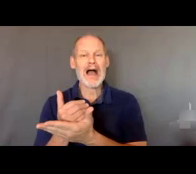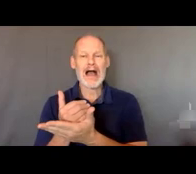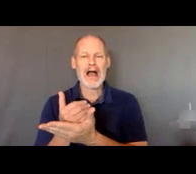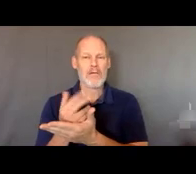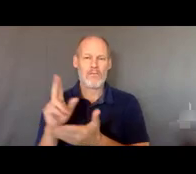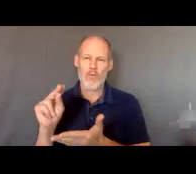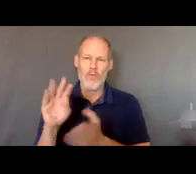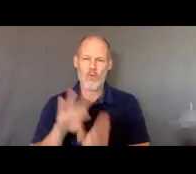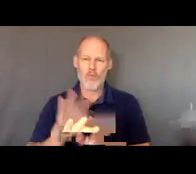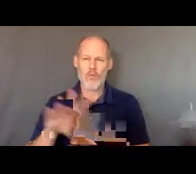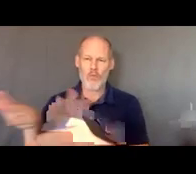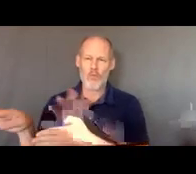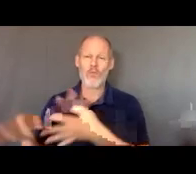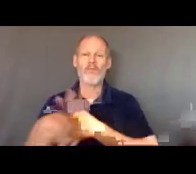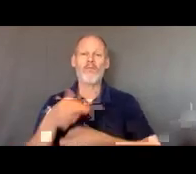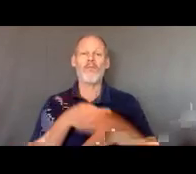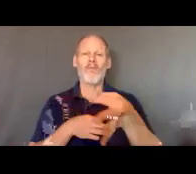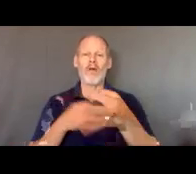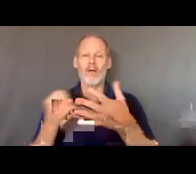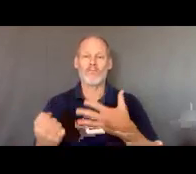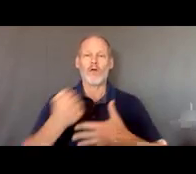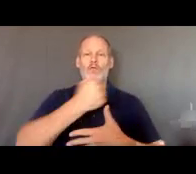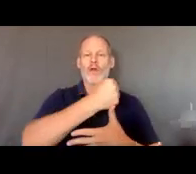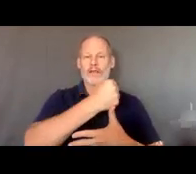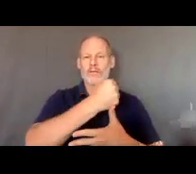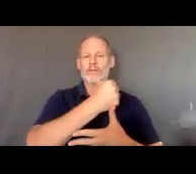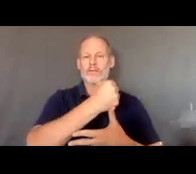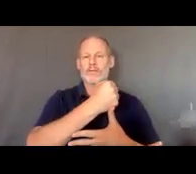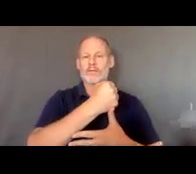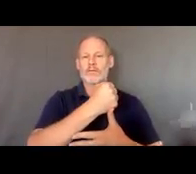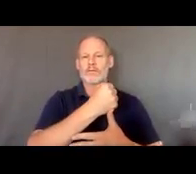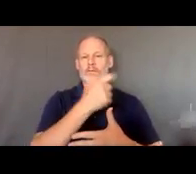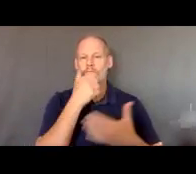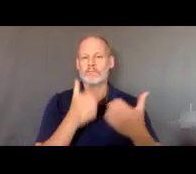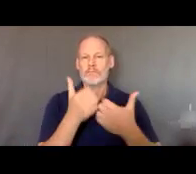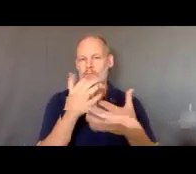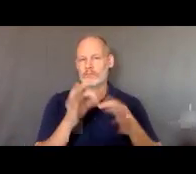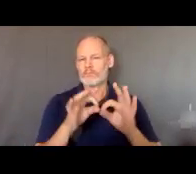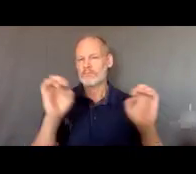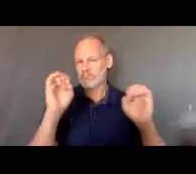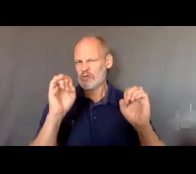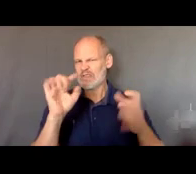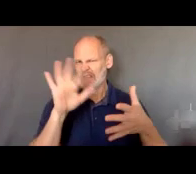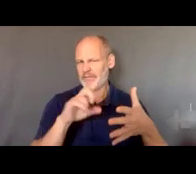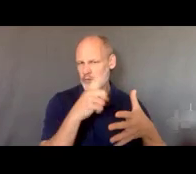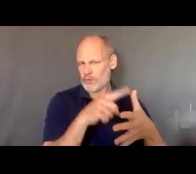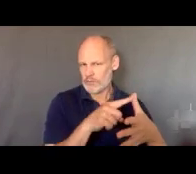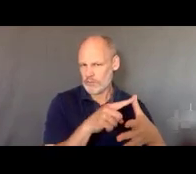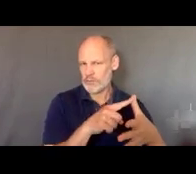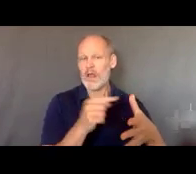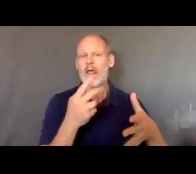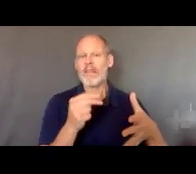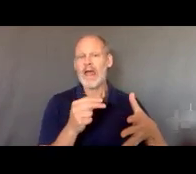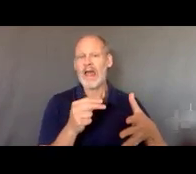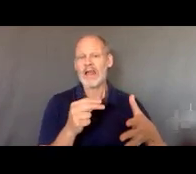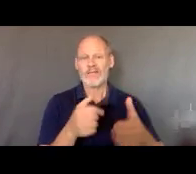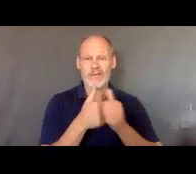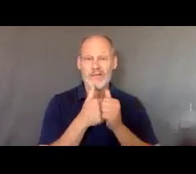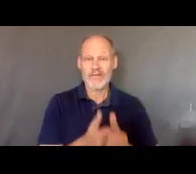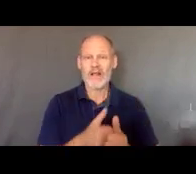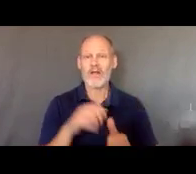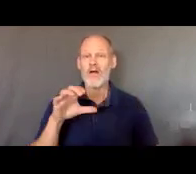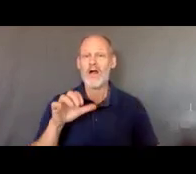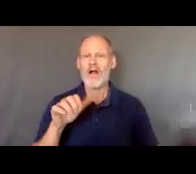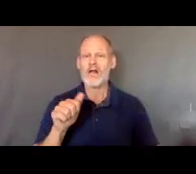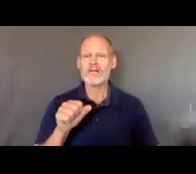familias de bajos ingresos pero vamos dependiendo de los casos recibimos una remisión vemos si es un caso apropiado para